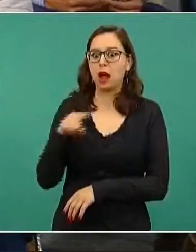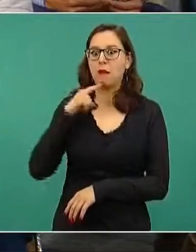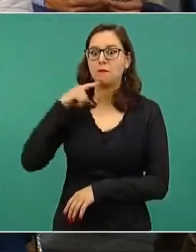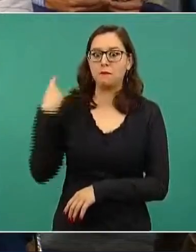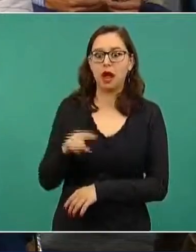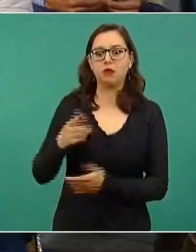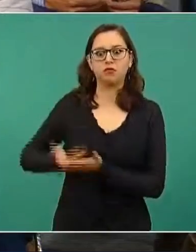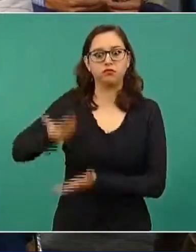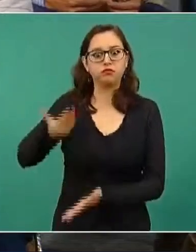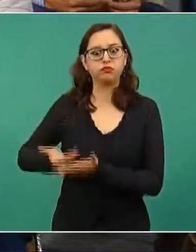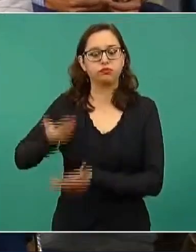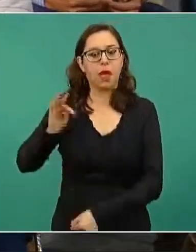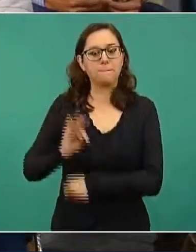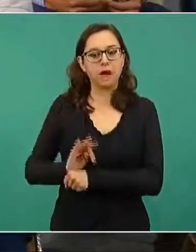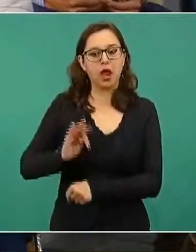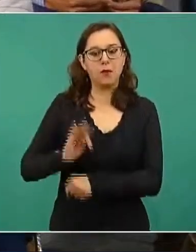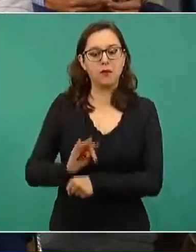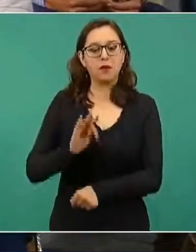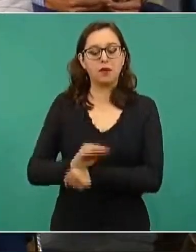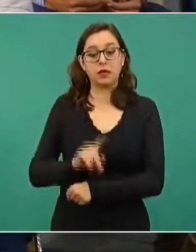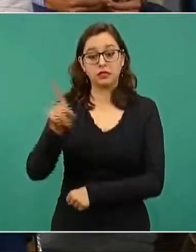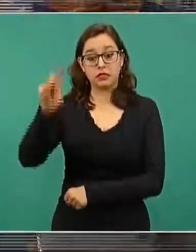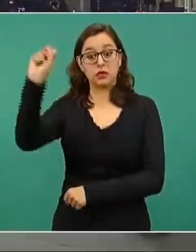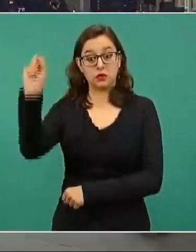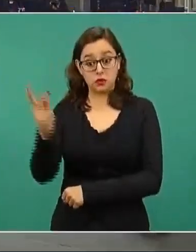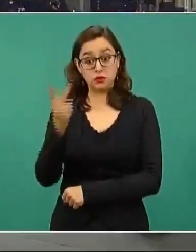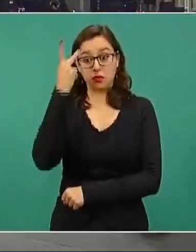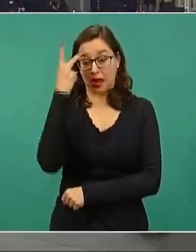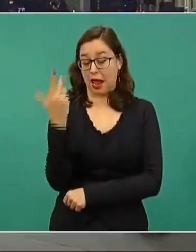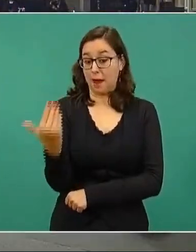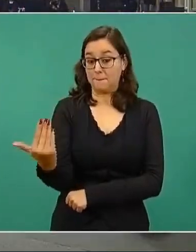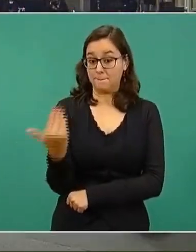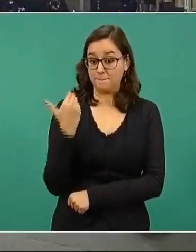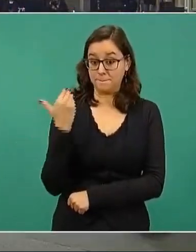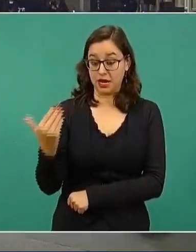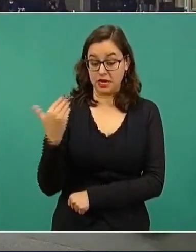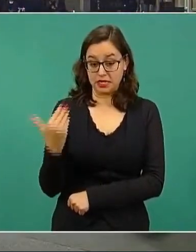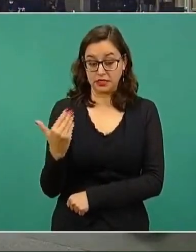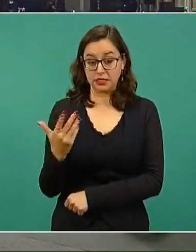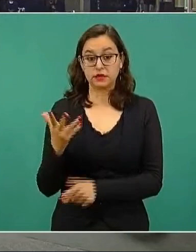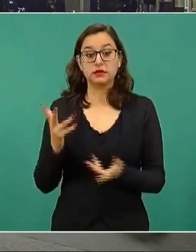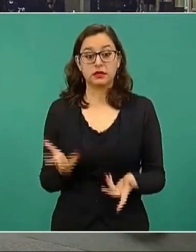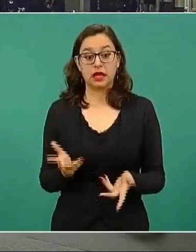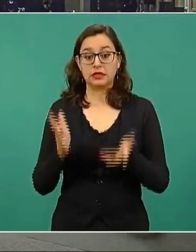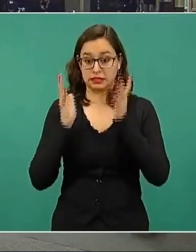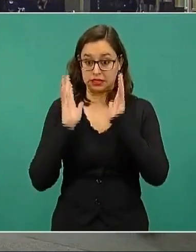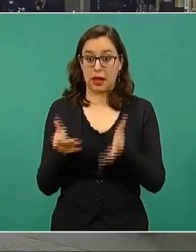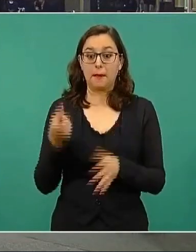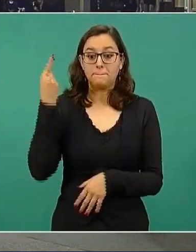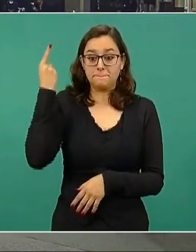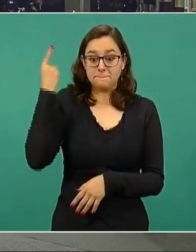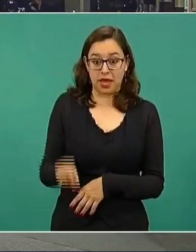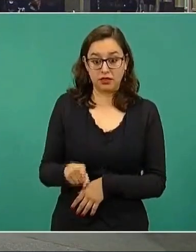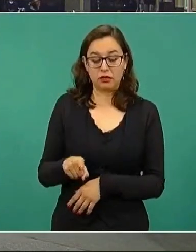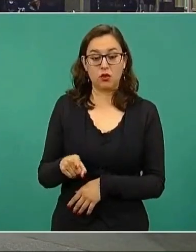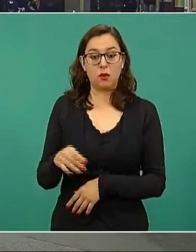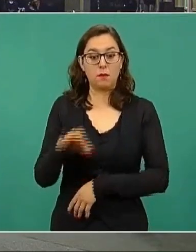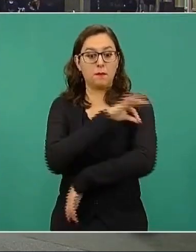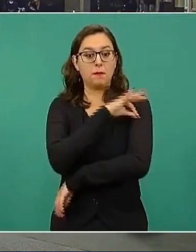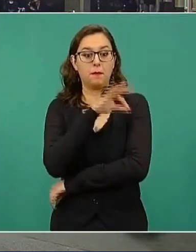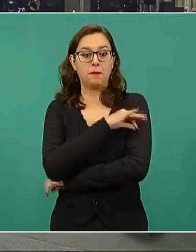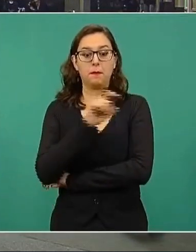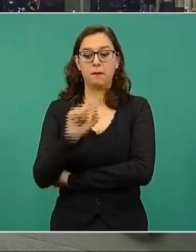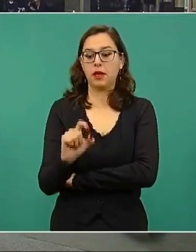Potosí, un juez federal de nombre Diego Ávila, acaba de otorgar una orden para que se vacunen a